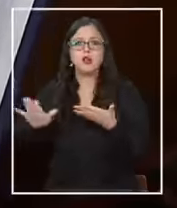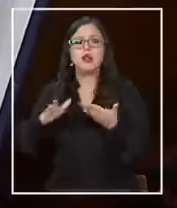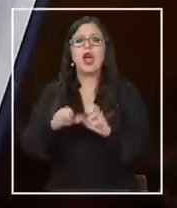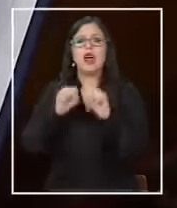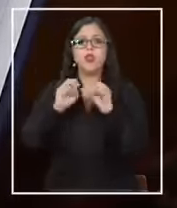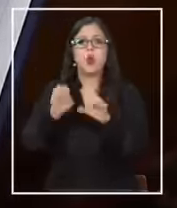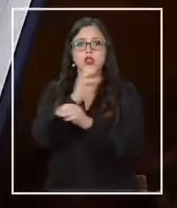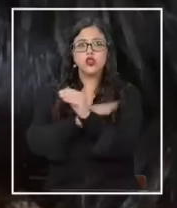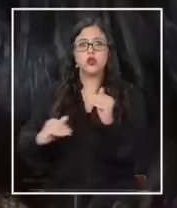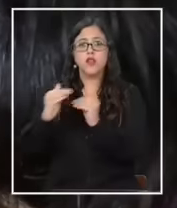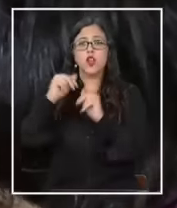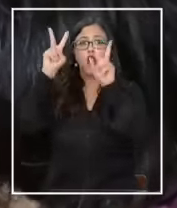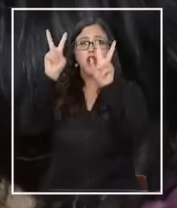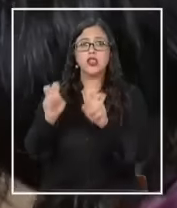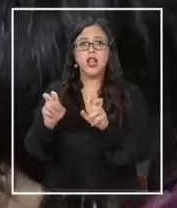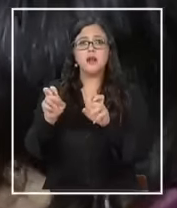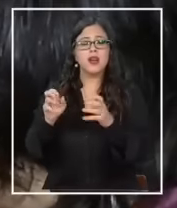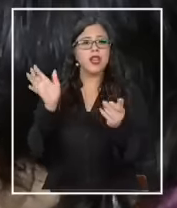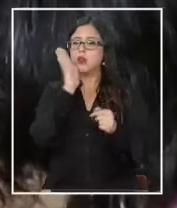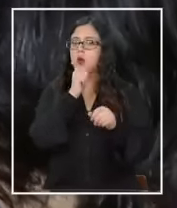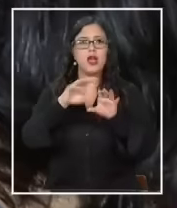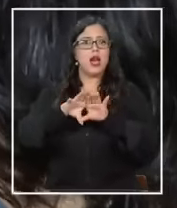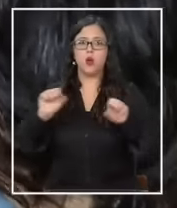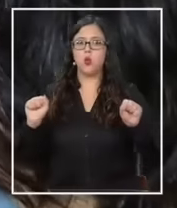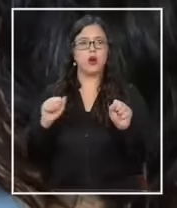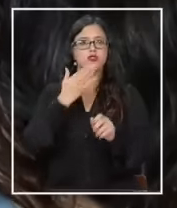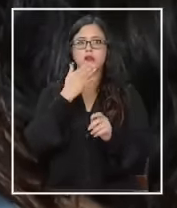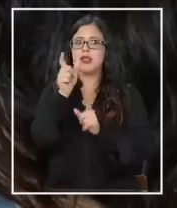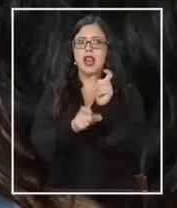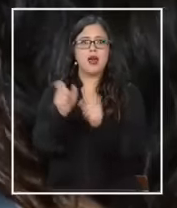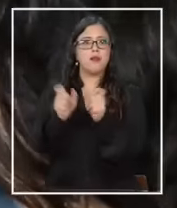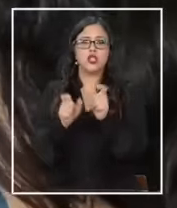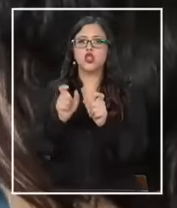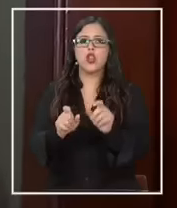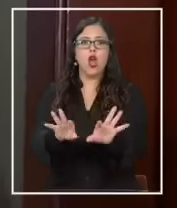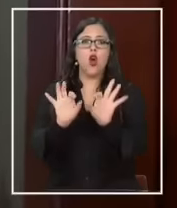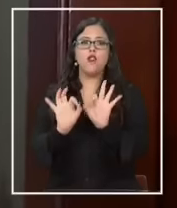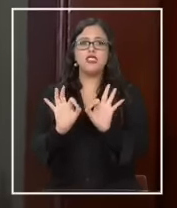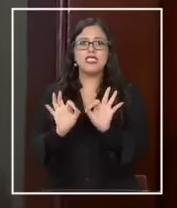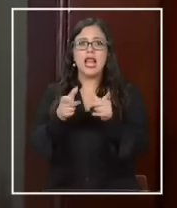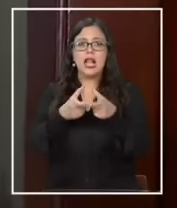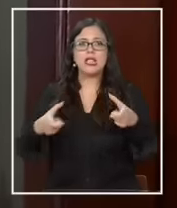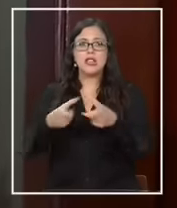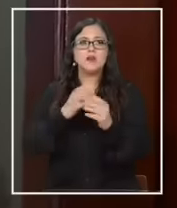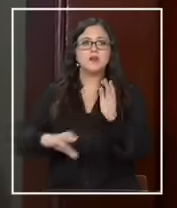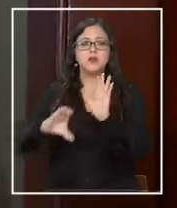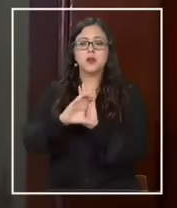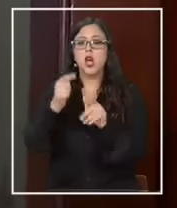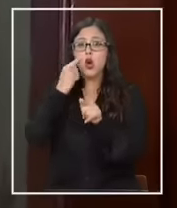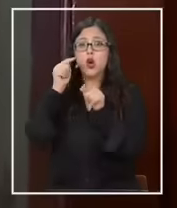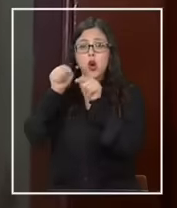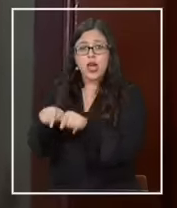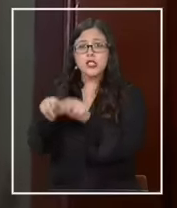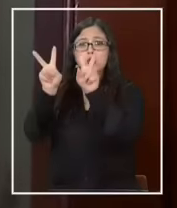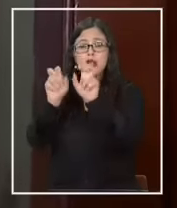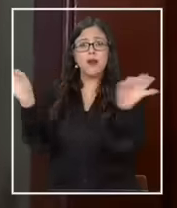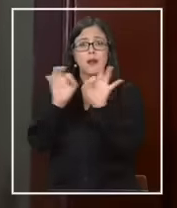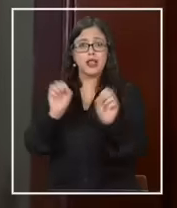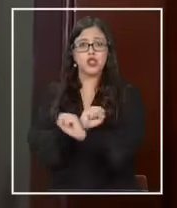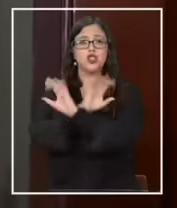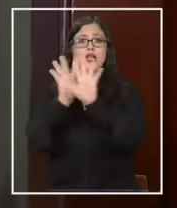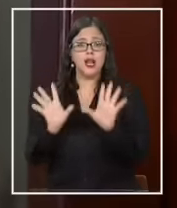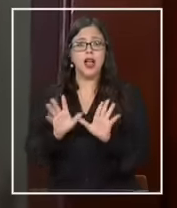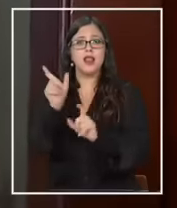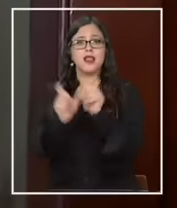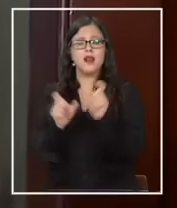superior, tema que no genera consenso incluso los propios consejeros oficialistas. A mí me parece que se ve una explicación bastante clara por parte